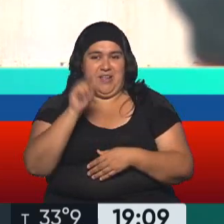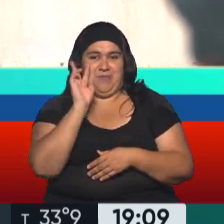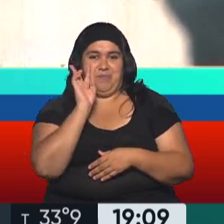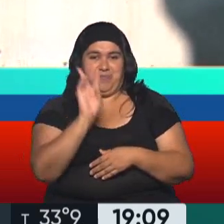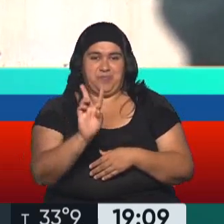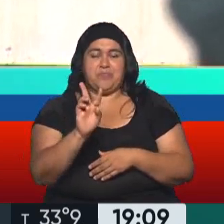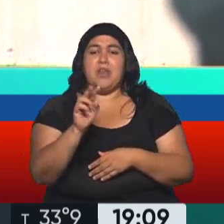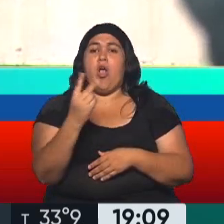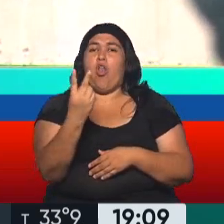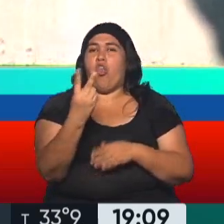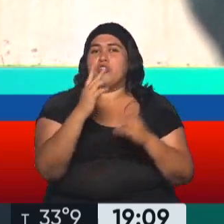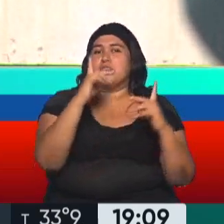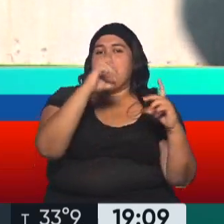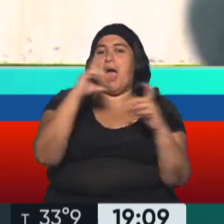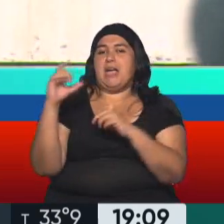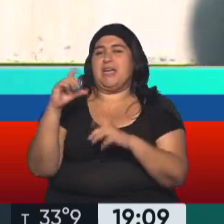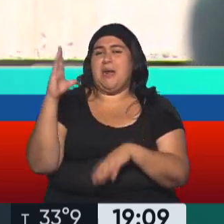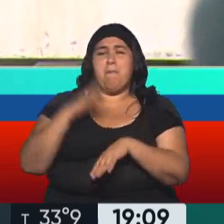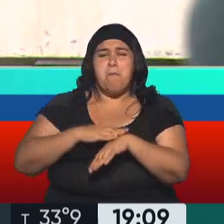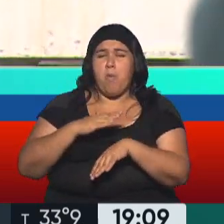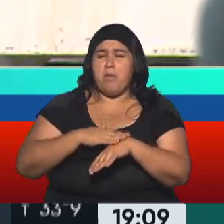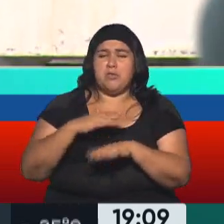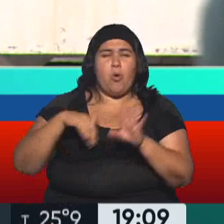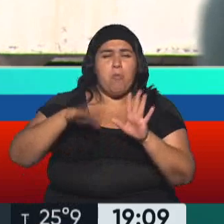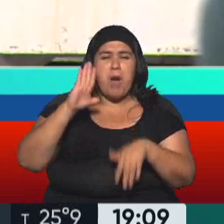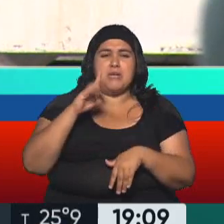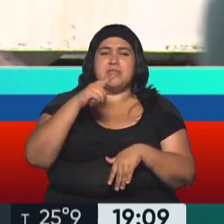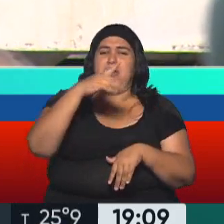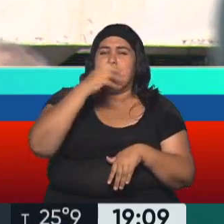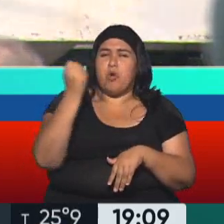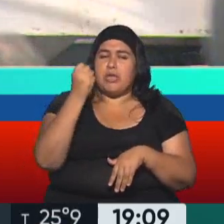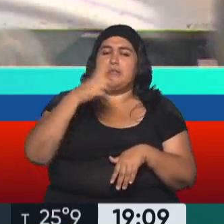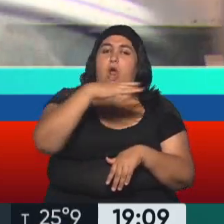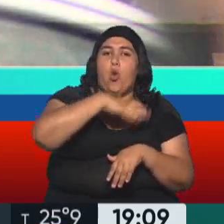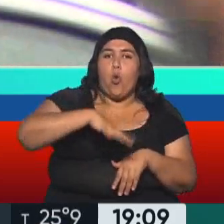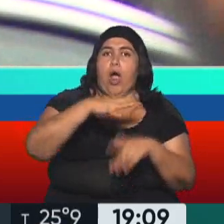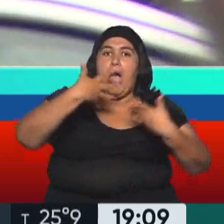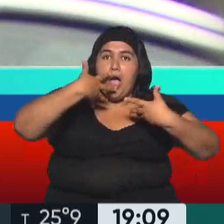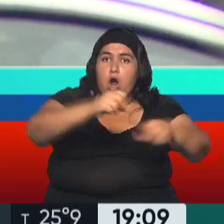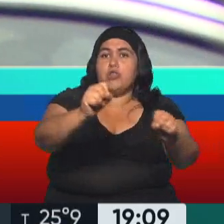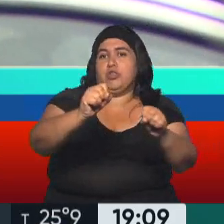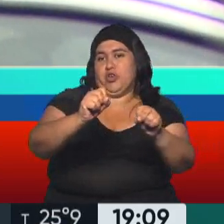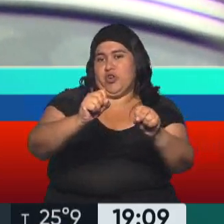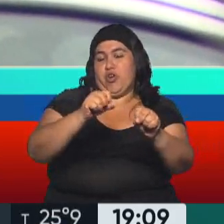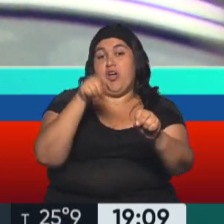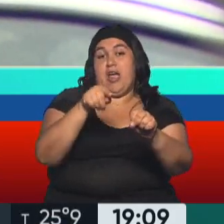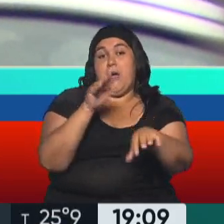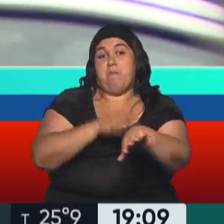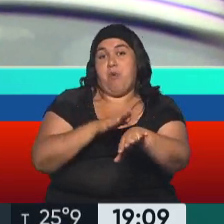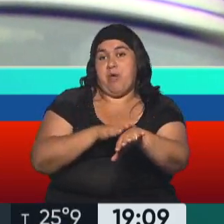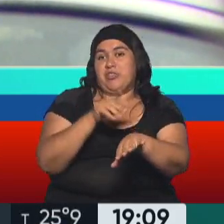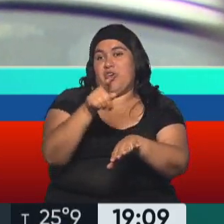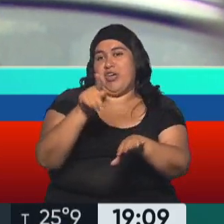son las dos imágenes importantes, el momento, el lugar donde fue encontrada y ahora también el momento en que ingresa ya en la ciudad